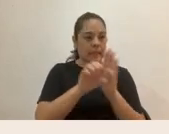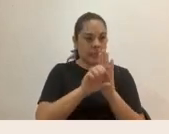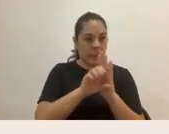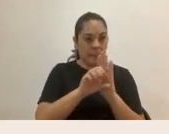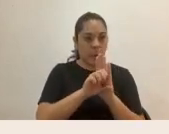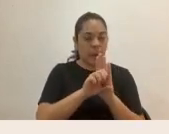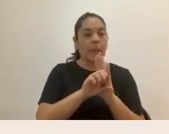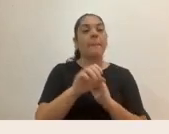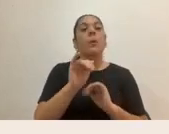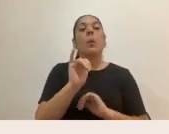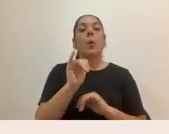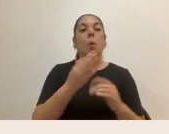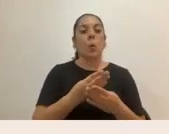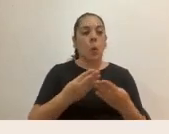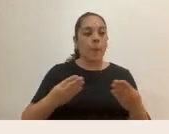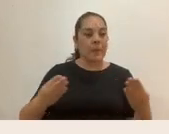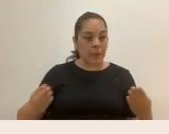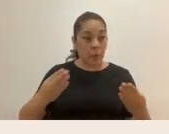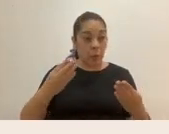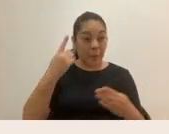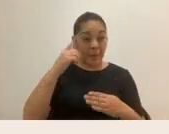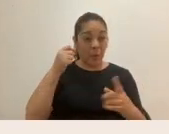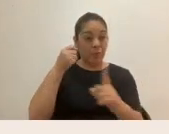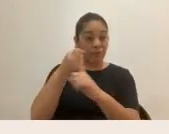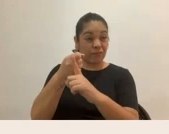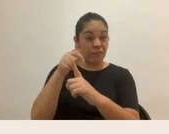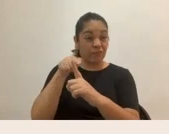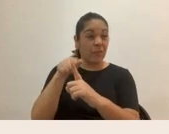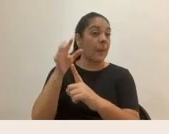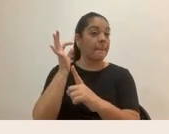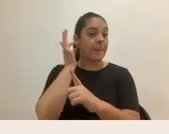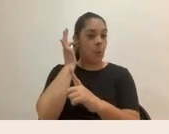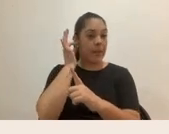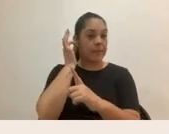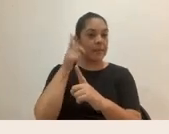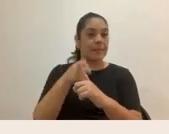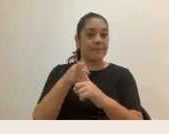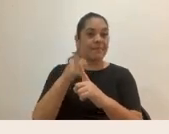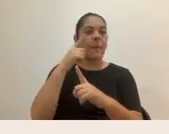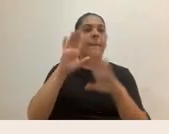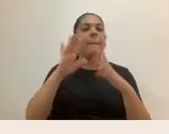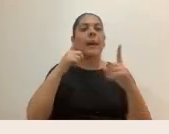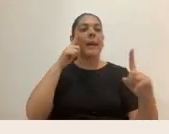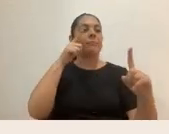como instrumento contra las mujeres para lograr un cometido específico.